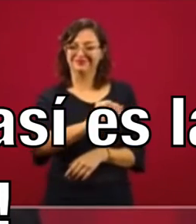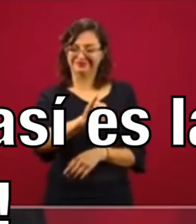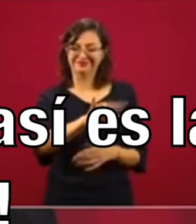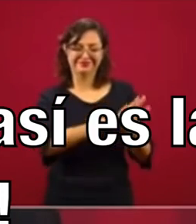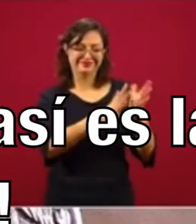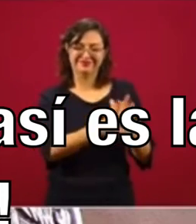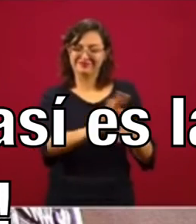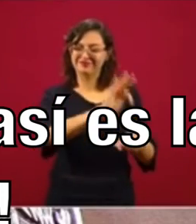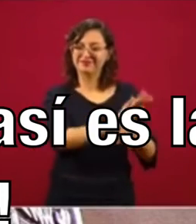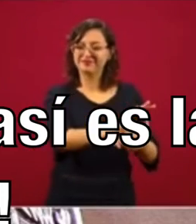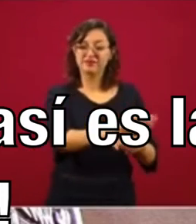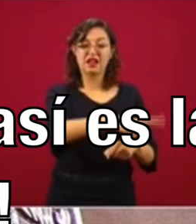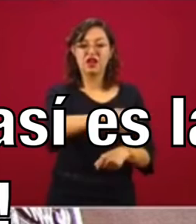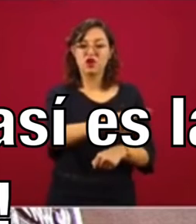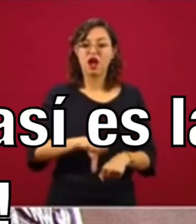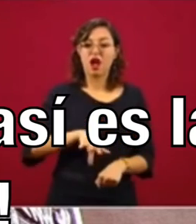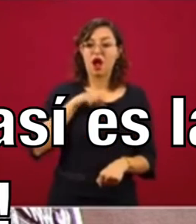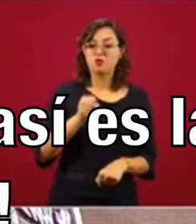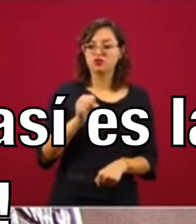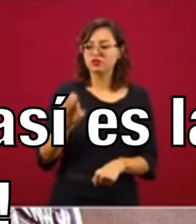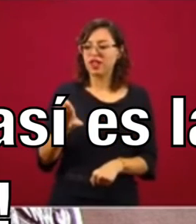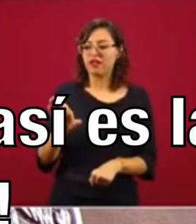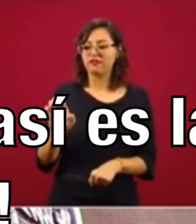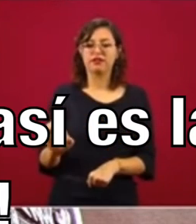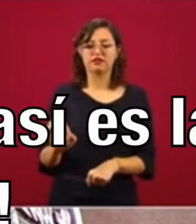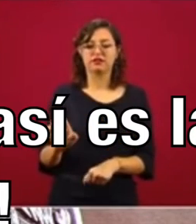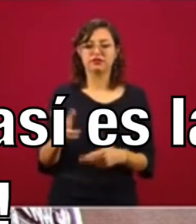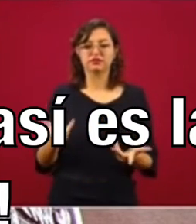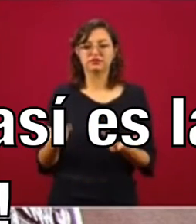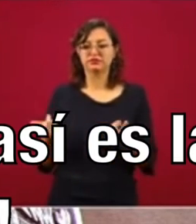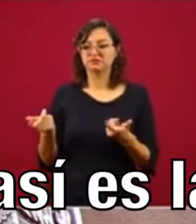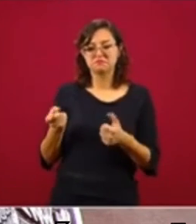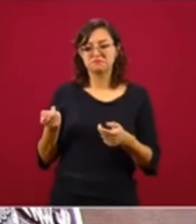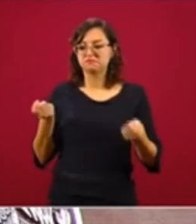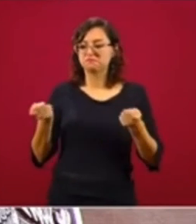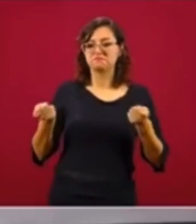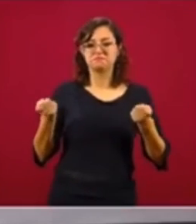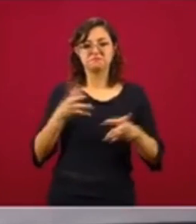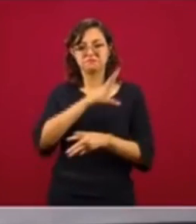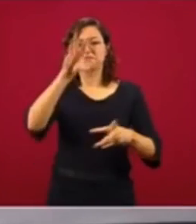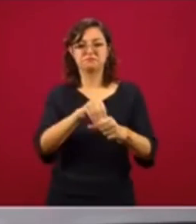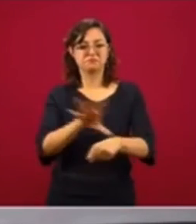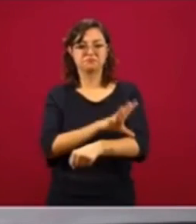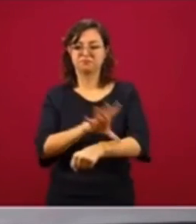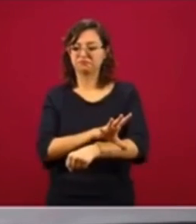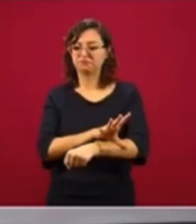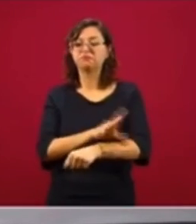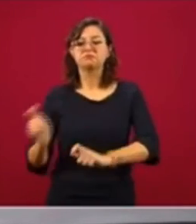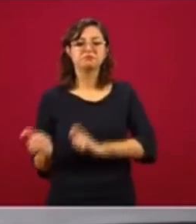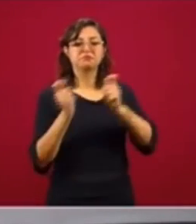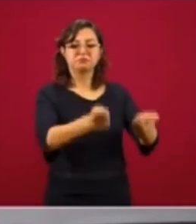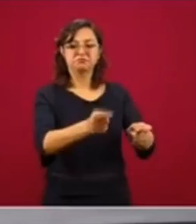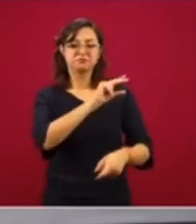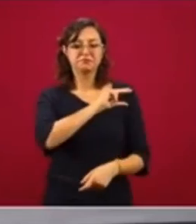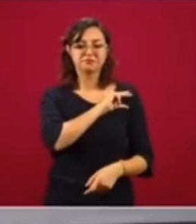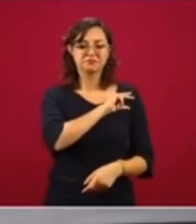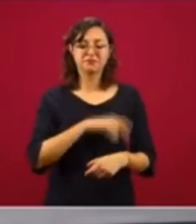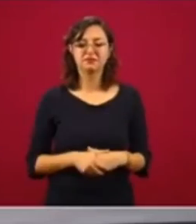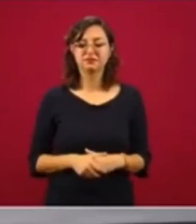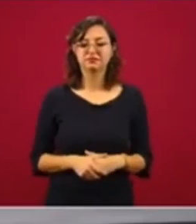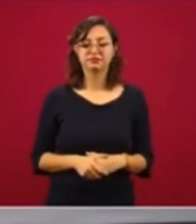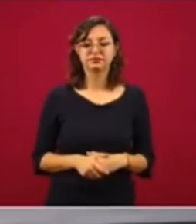tomaron la Comisión Federal de Electricidad y la preponderancia, el control preferencial, lo tenían las empresas particulares